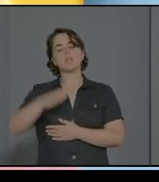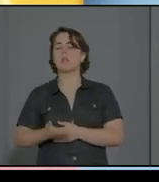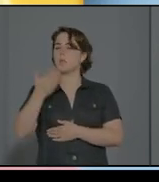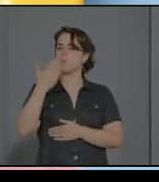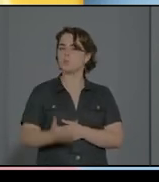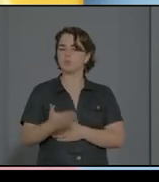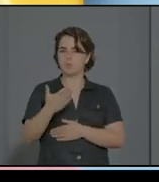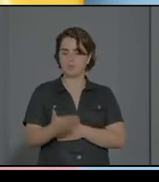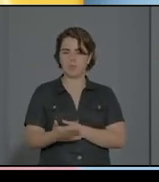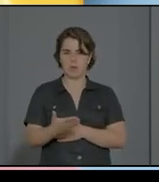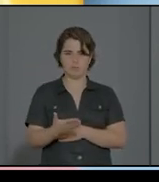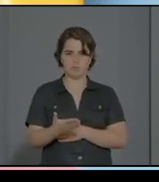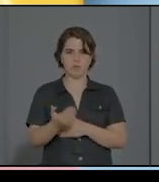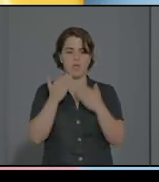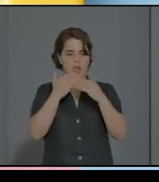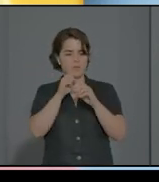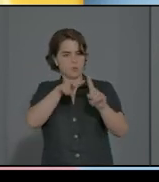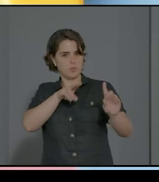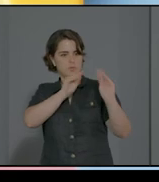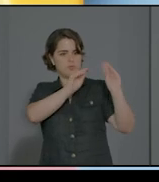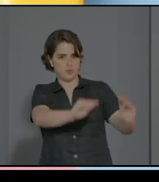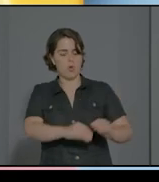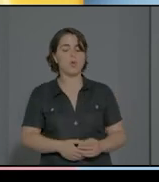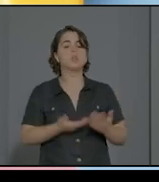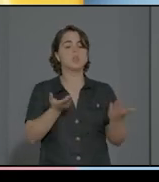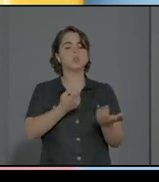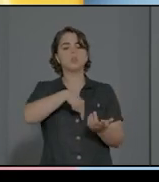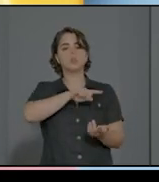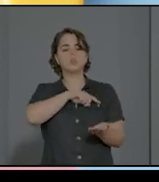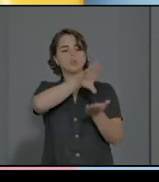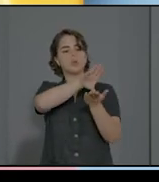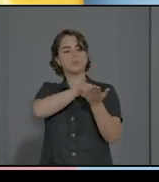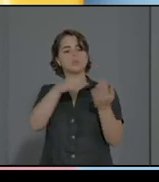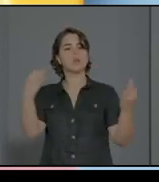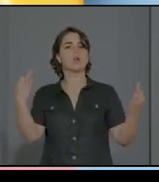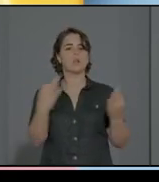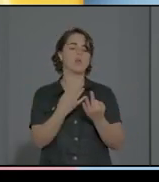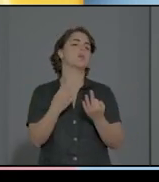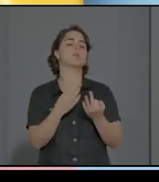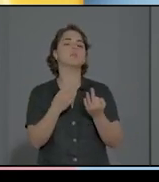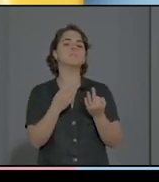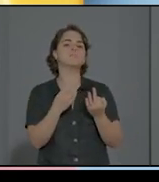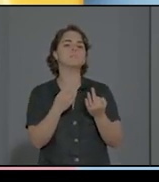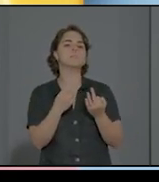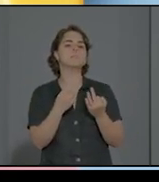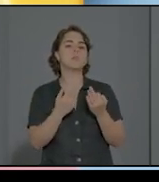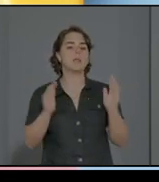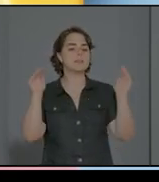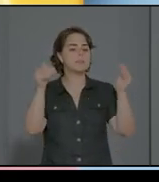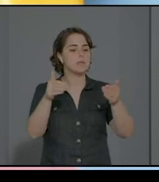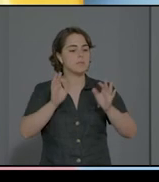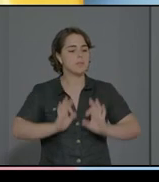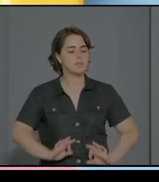considerado que especialmente en la intervención, es decir, en la